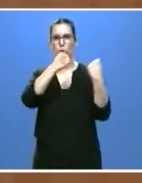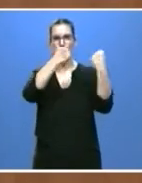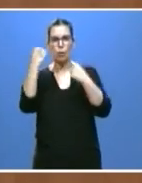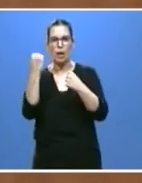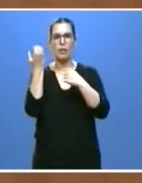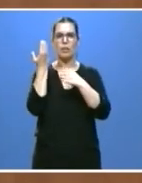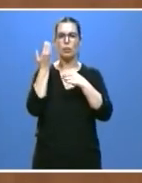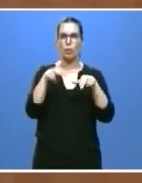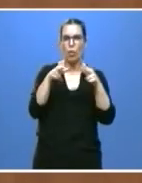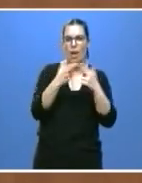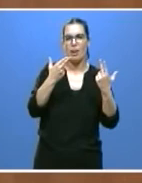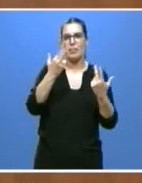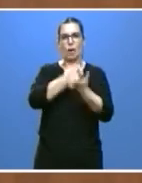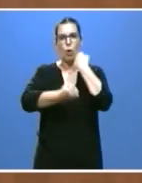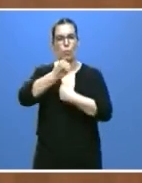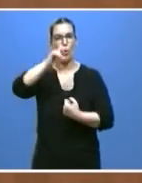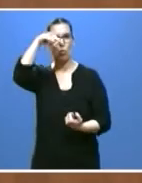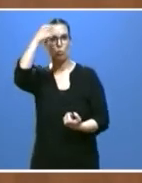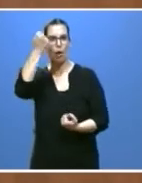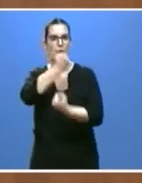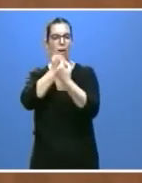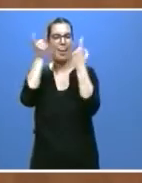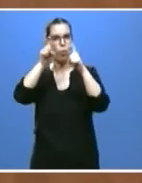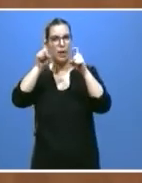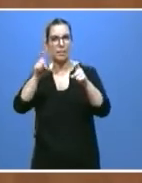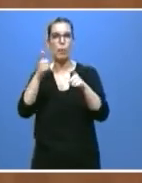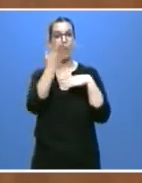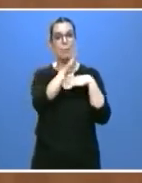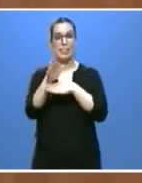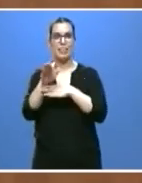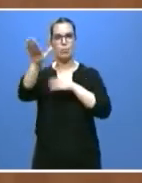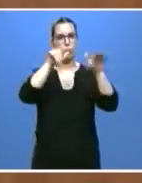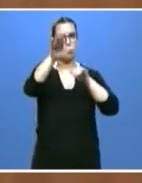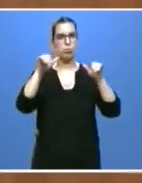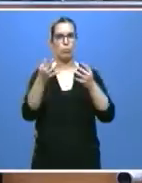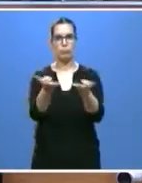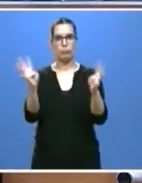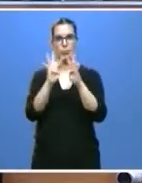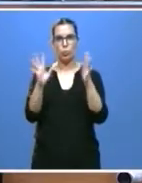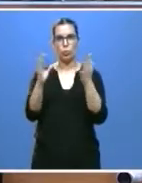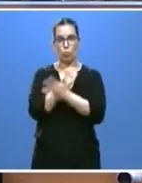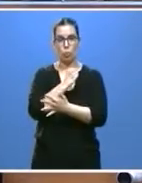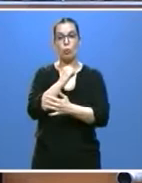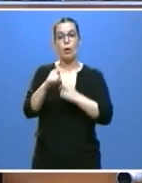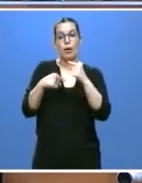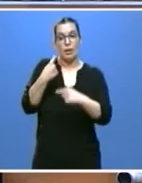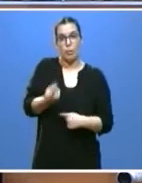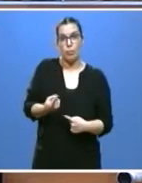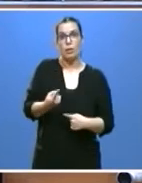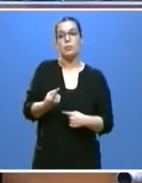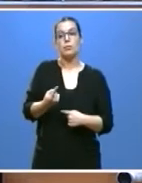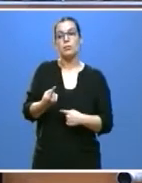económicos, culturales y educativos de la comunidad, entre otros. Y a partir de las conclusiones de un grupo de